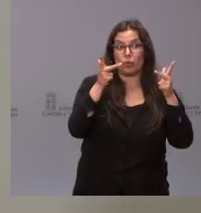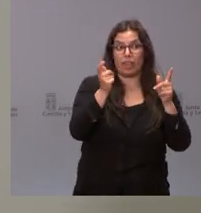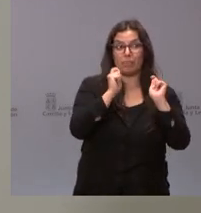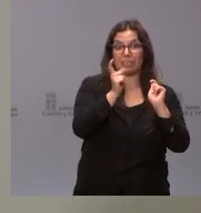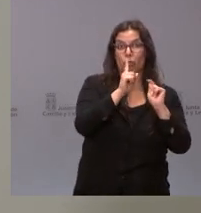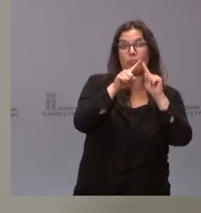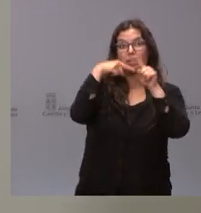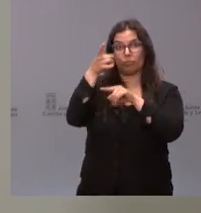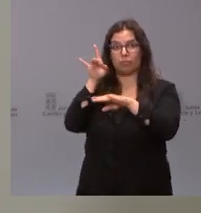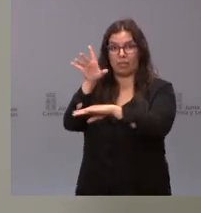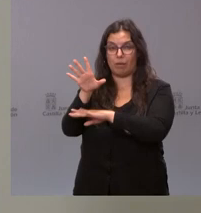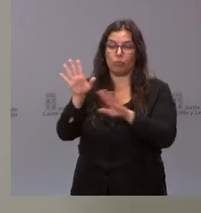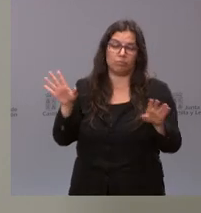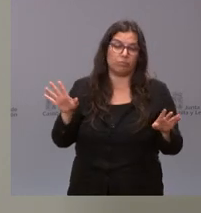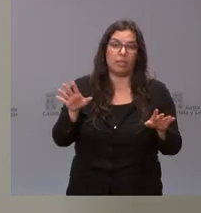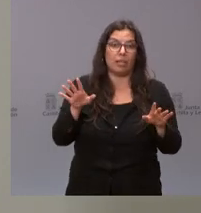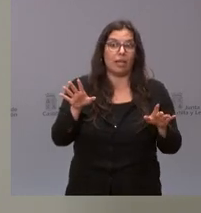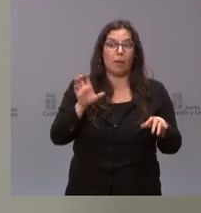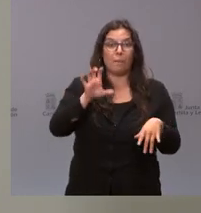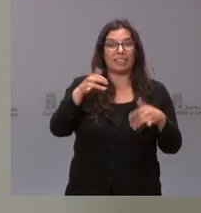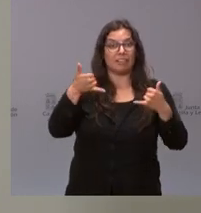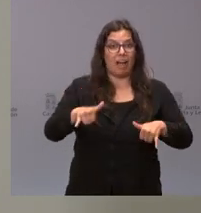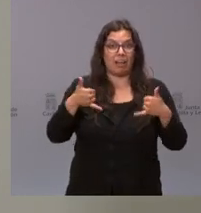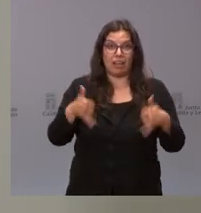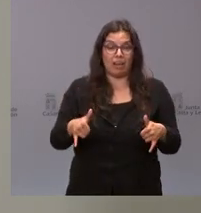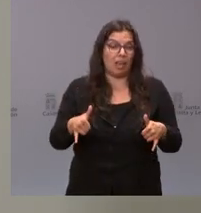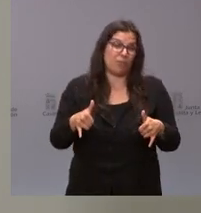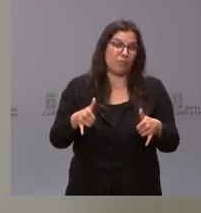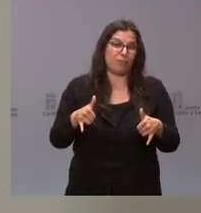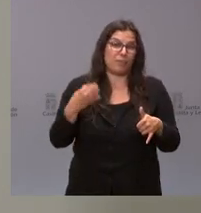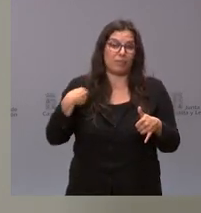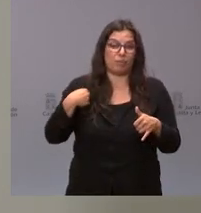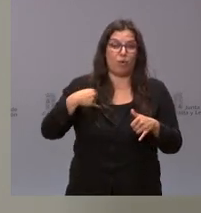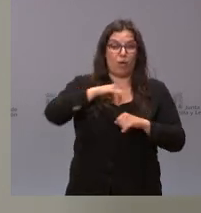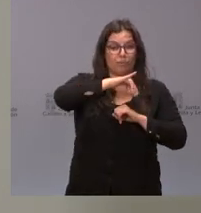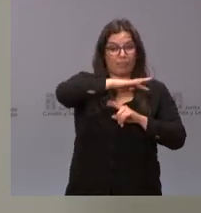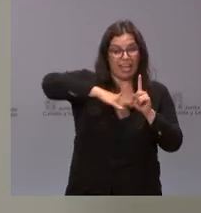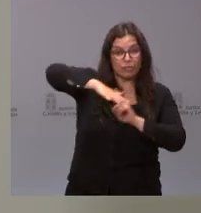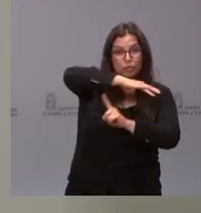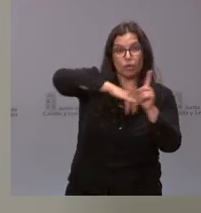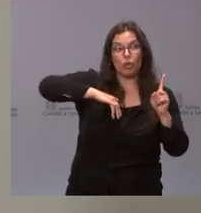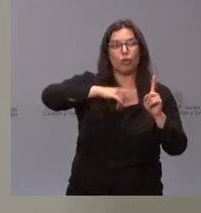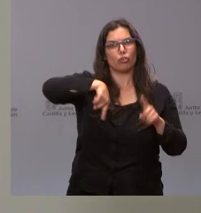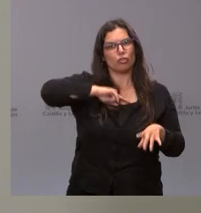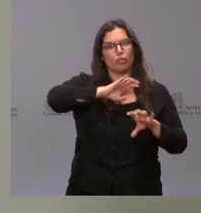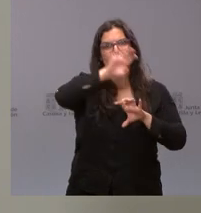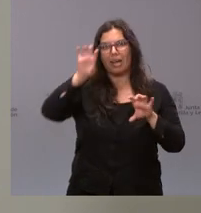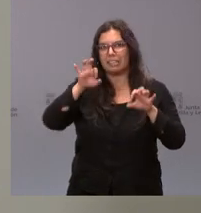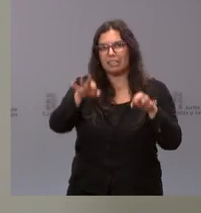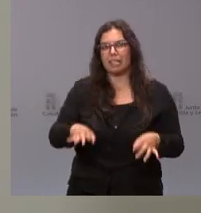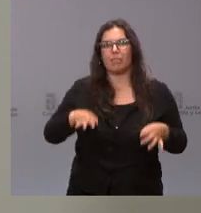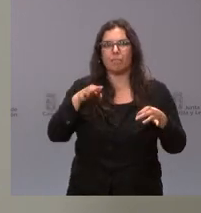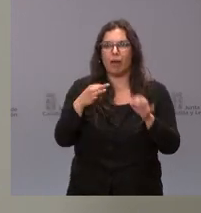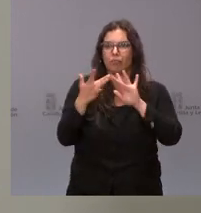está claro que siempre Argelia y los países del entorno han sido países con los que hemos tenido una relación de